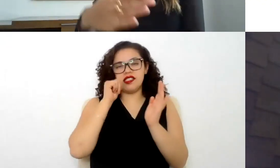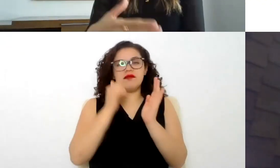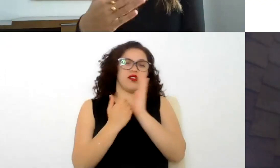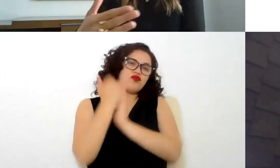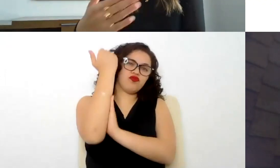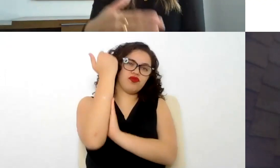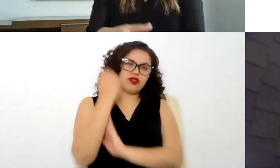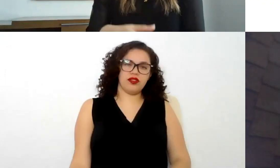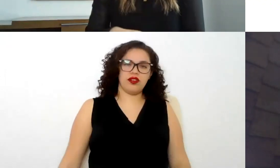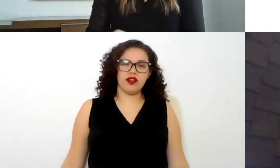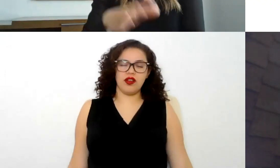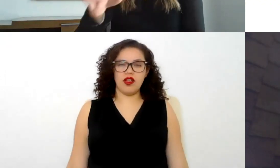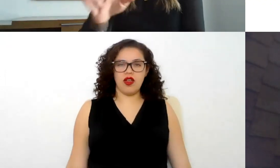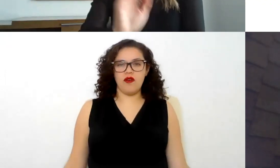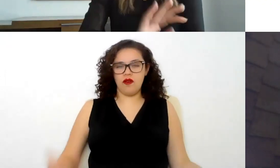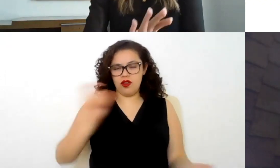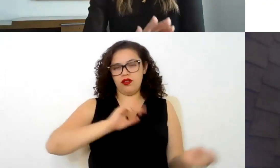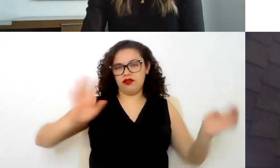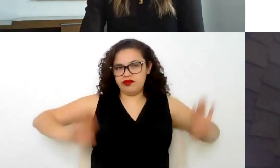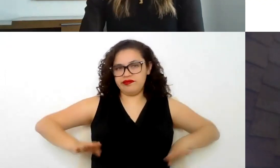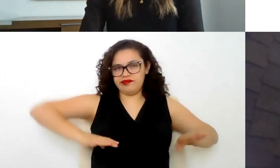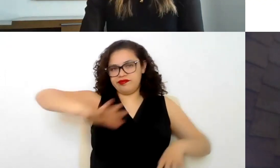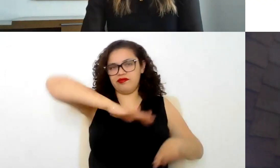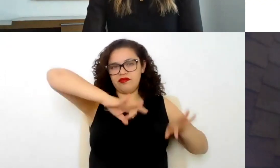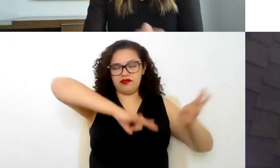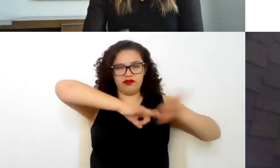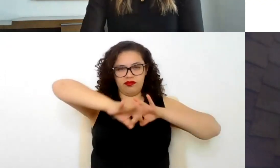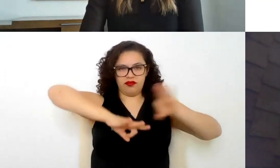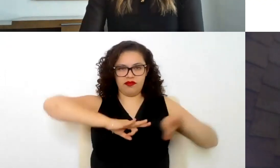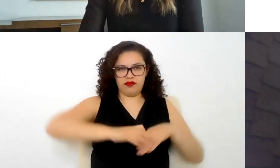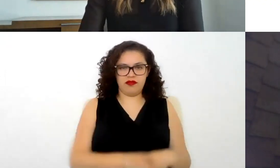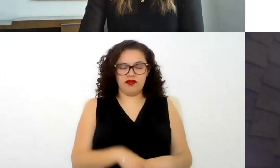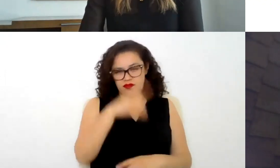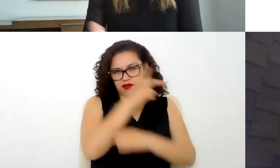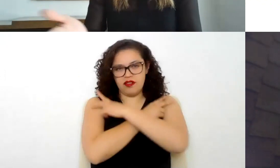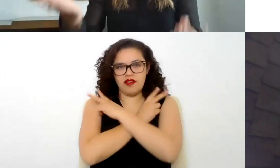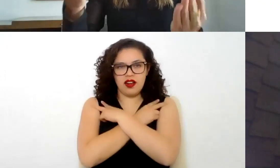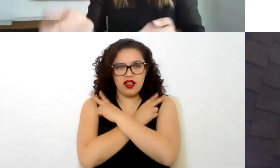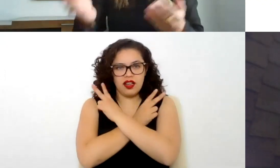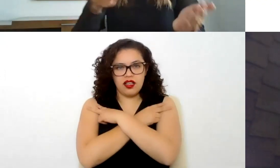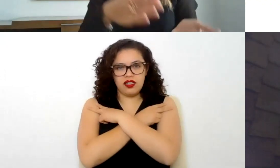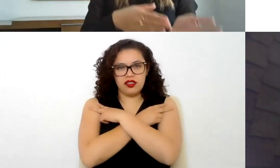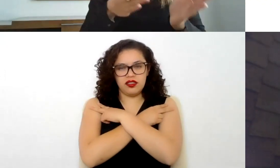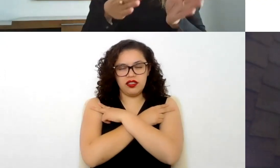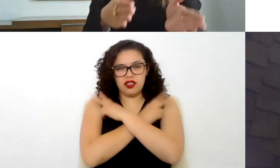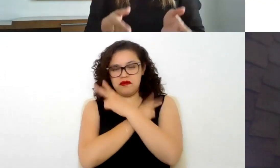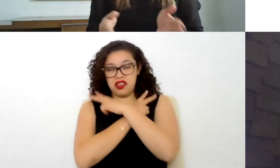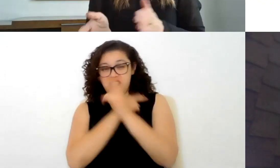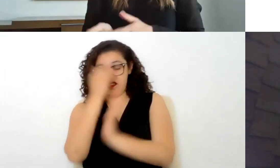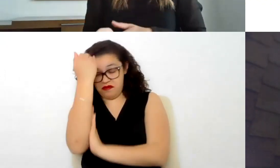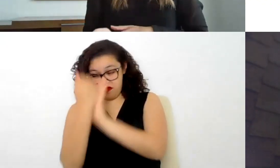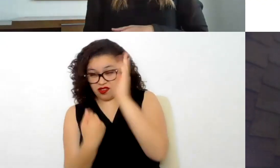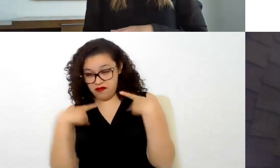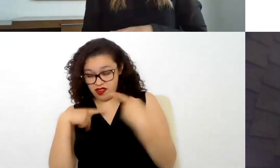el momento en el que cambiamos condiciones laborales voy a decir un ejemplo como las vacaciones y ponemos menos vacaciones de las que al